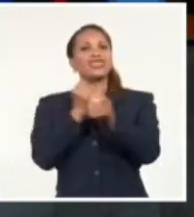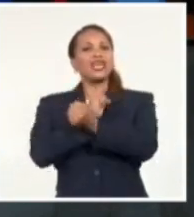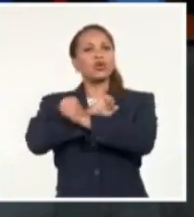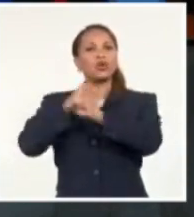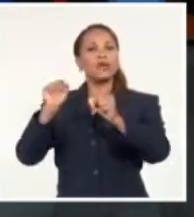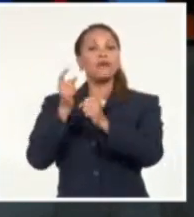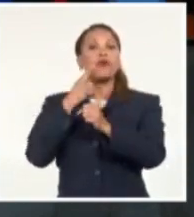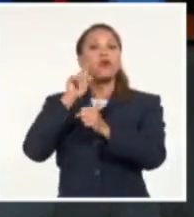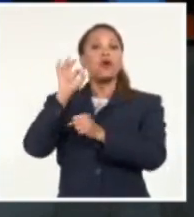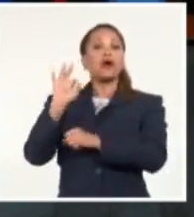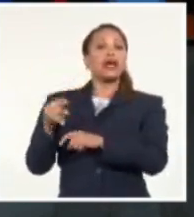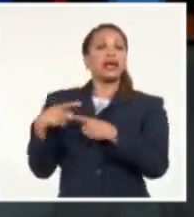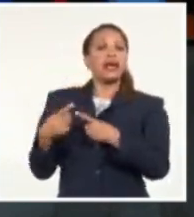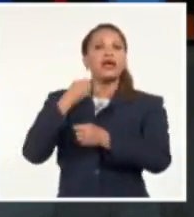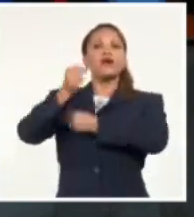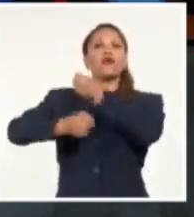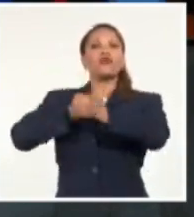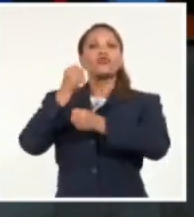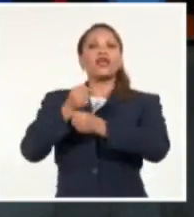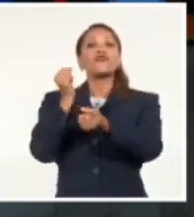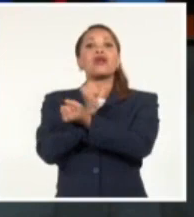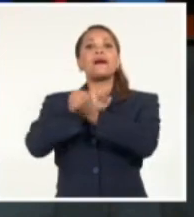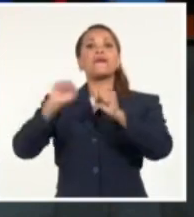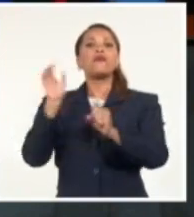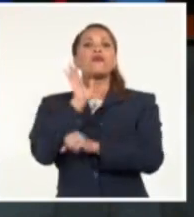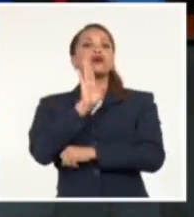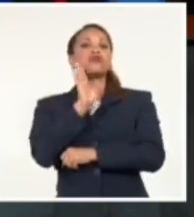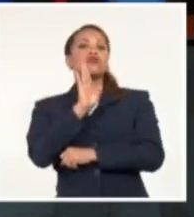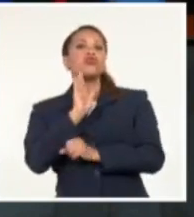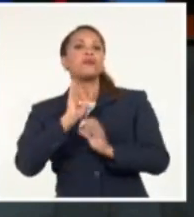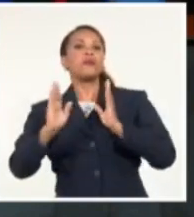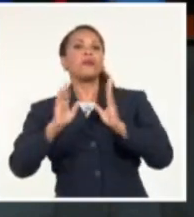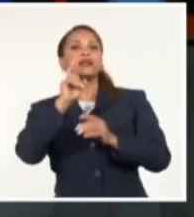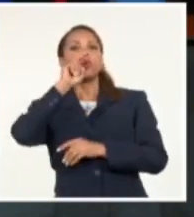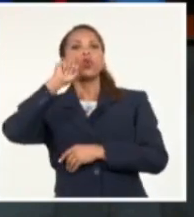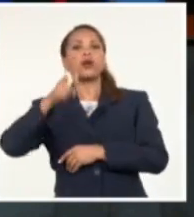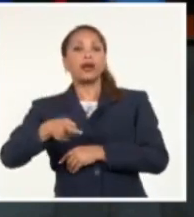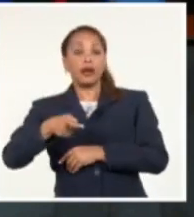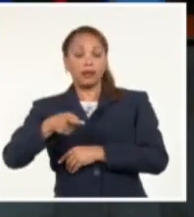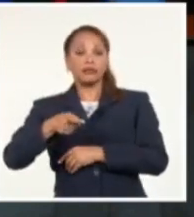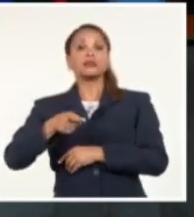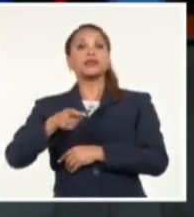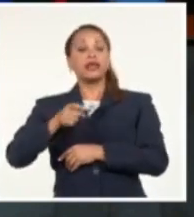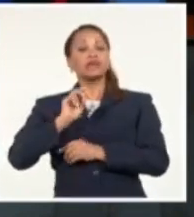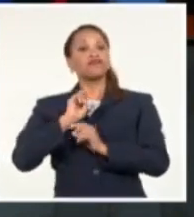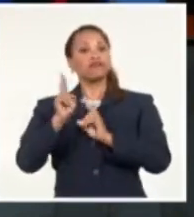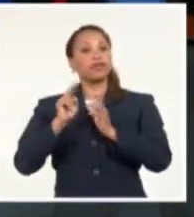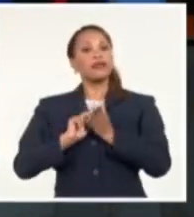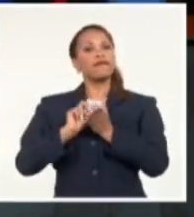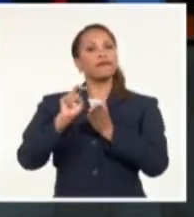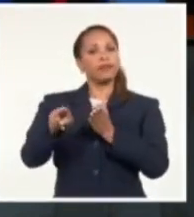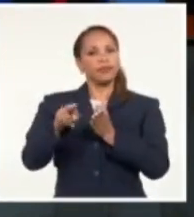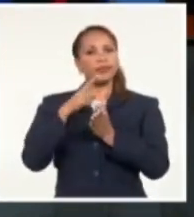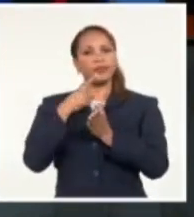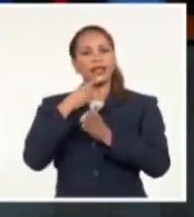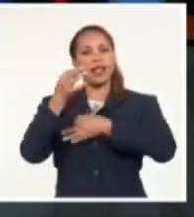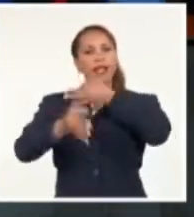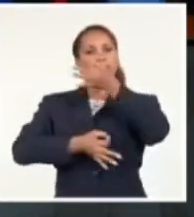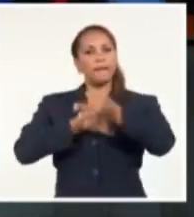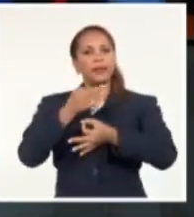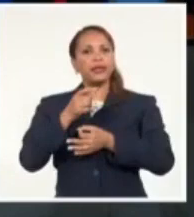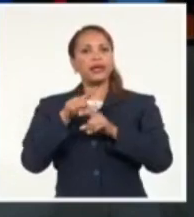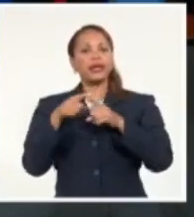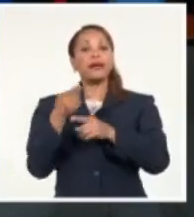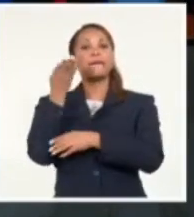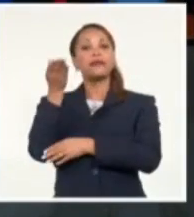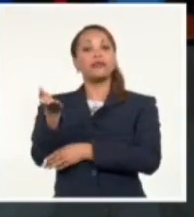nuclear el uso de una bomba sucia por parte de Ucrania. En la misiva dirigida al secretario general, Antonio Guterres, Nevencia